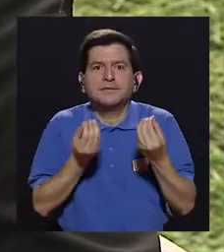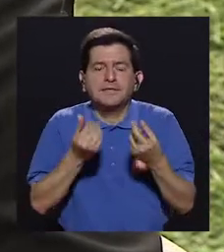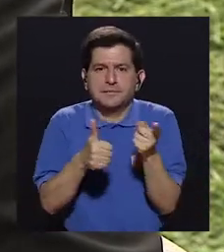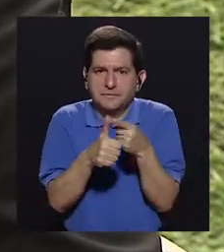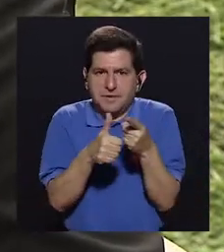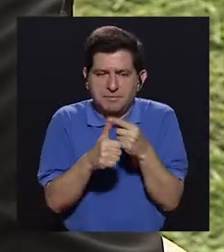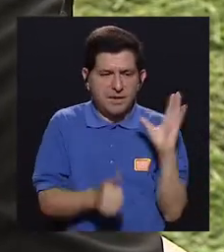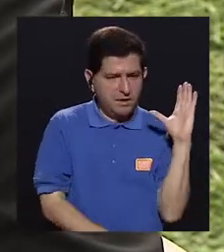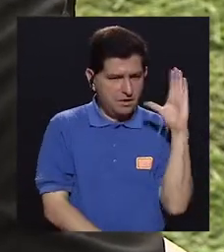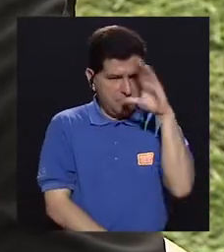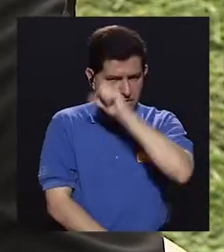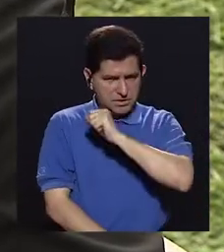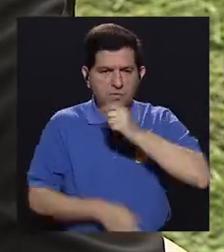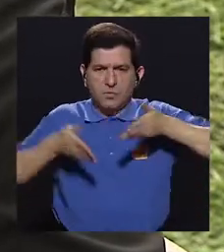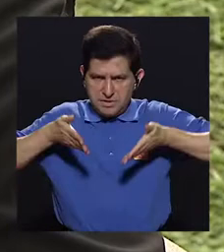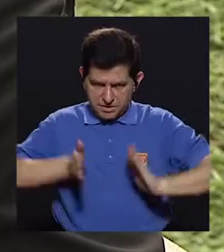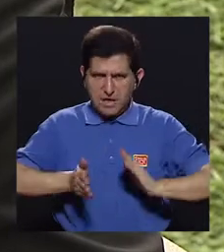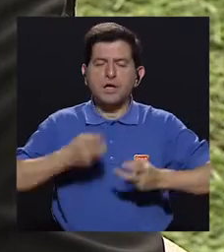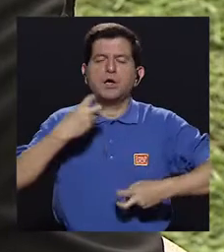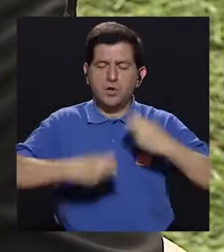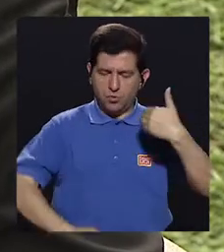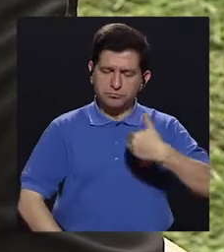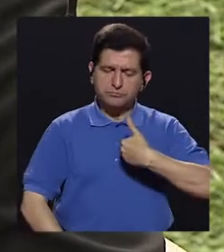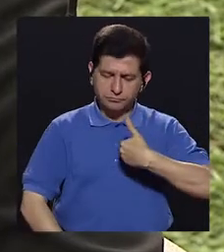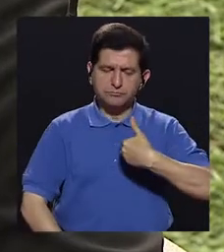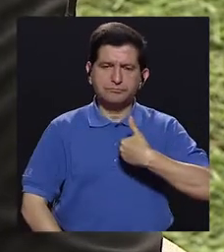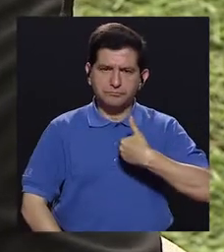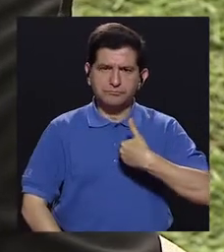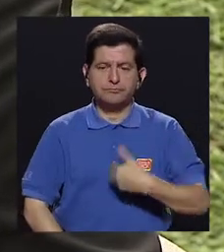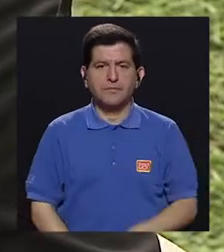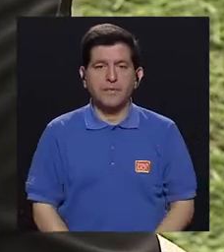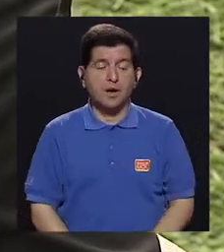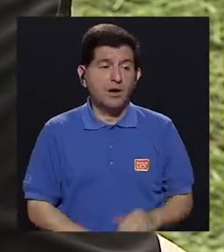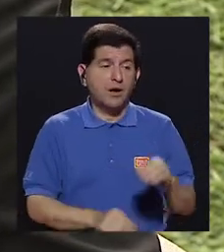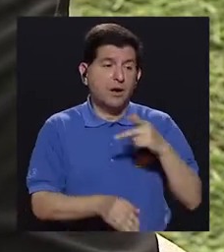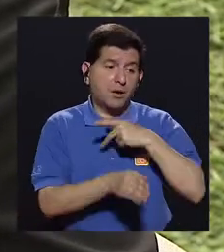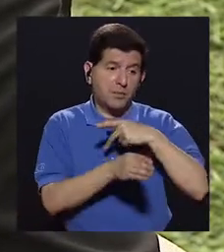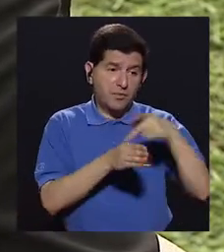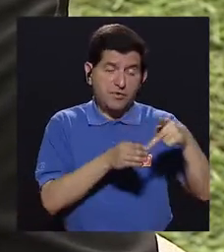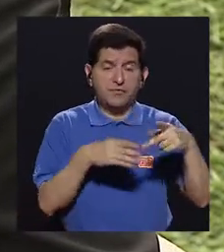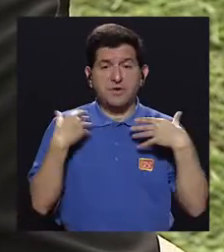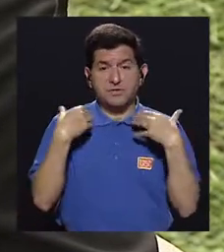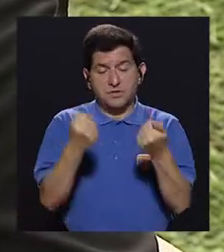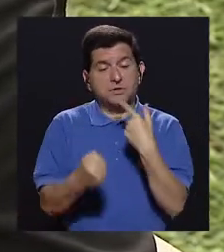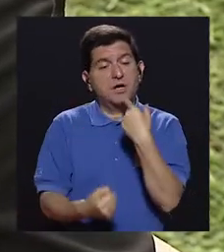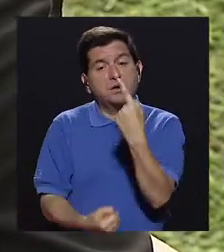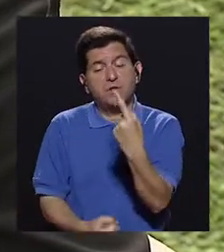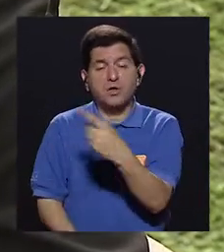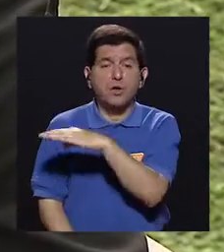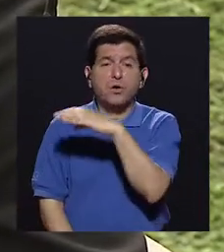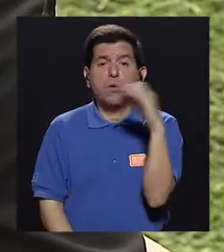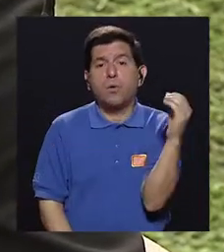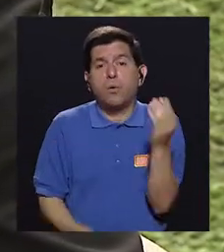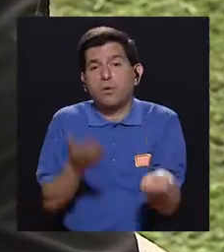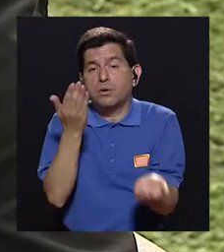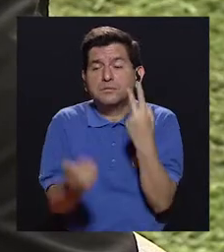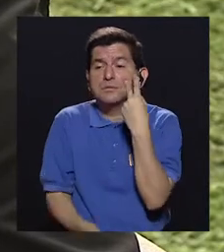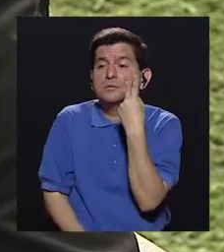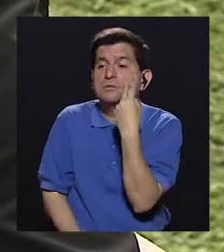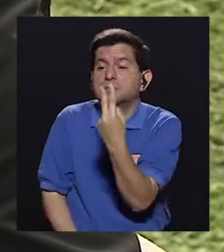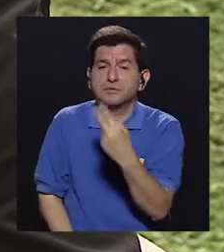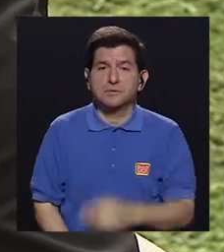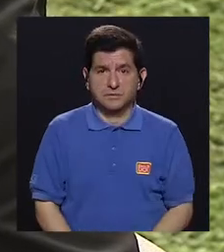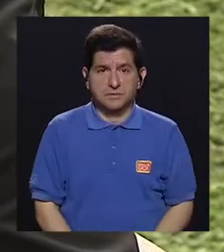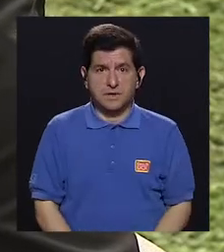¿Qué hacer? Bueno, primero darse cuenta que su hijo tiene un problema, ya sea porque un profesional en salud se lo dice o porque